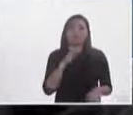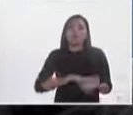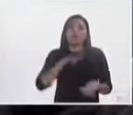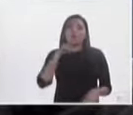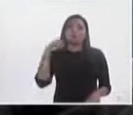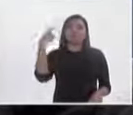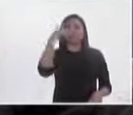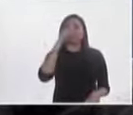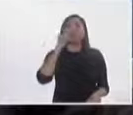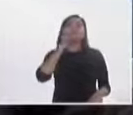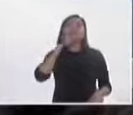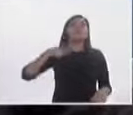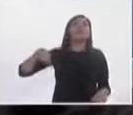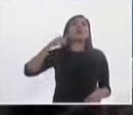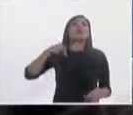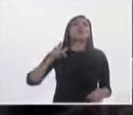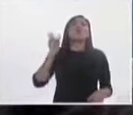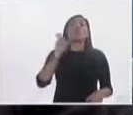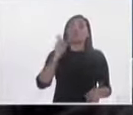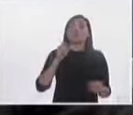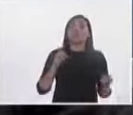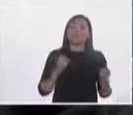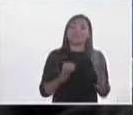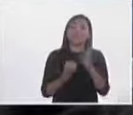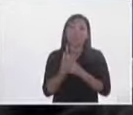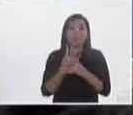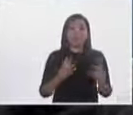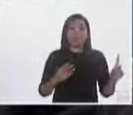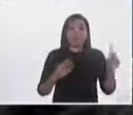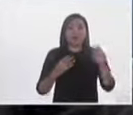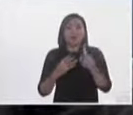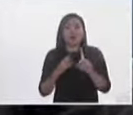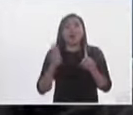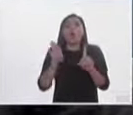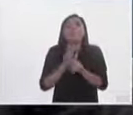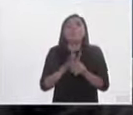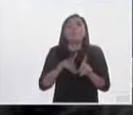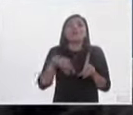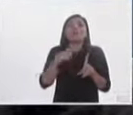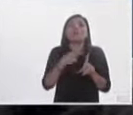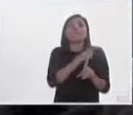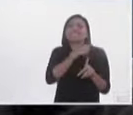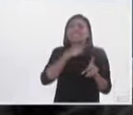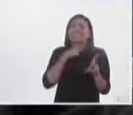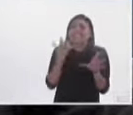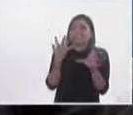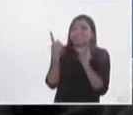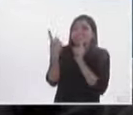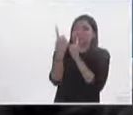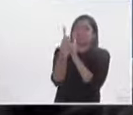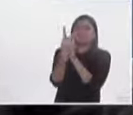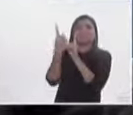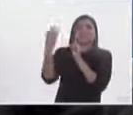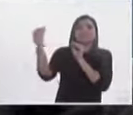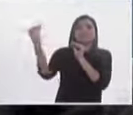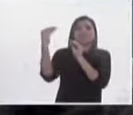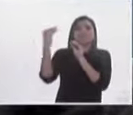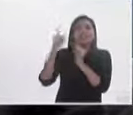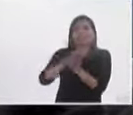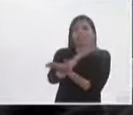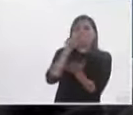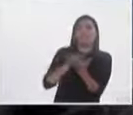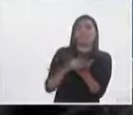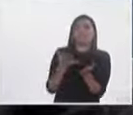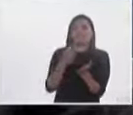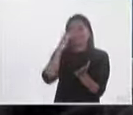políticos enfrentan cada vez que asumen un nuevo cargo, es decir, cómo lograr llevar los intereses de sus representados a leyes,